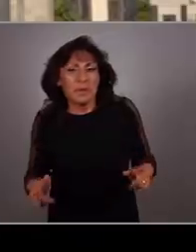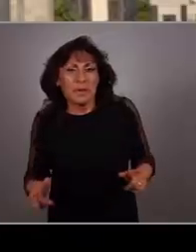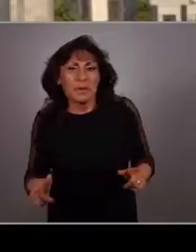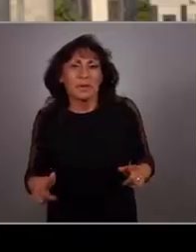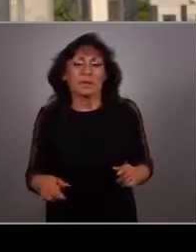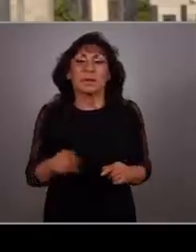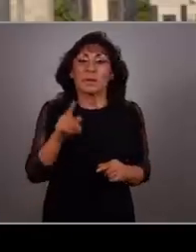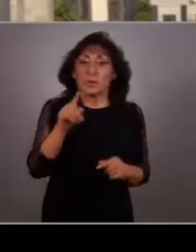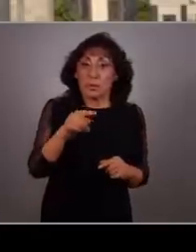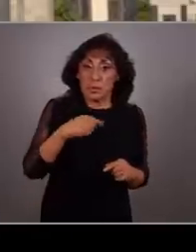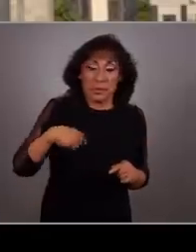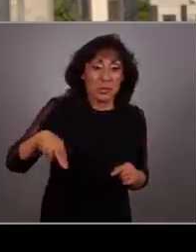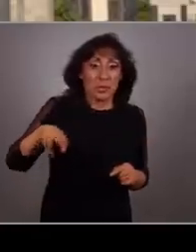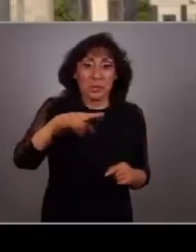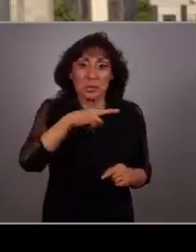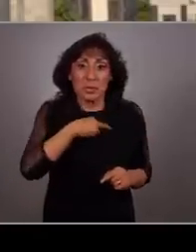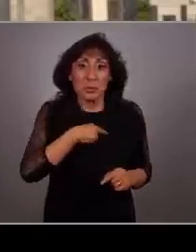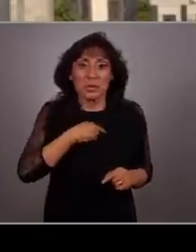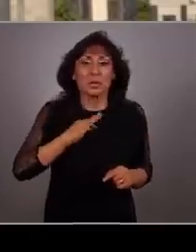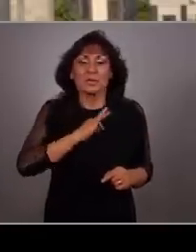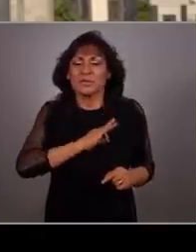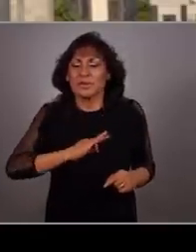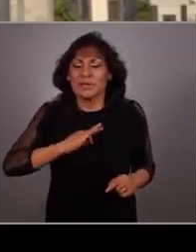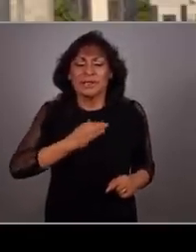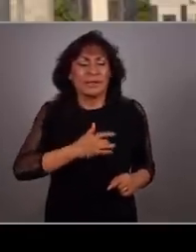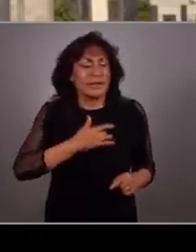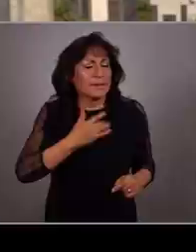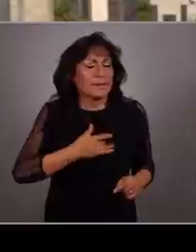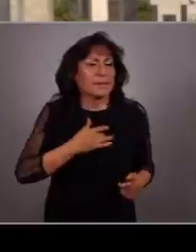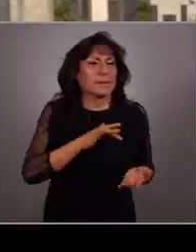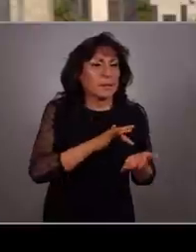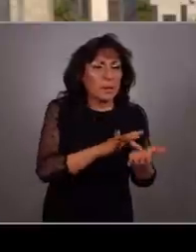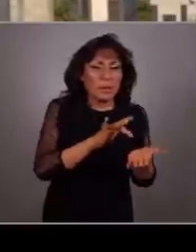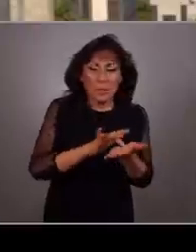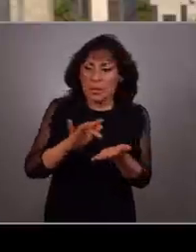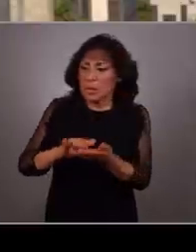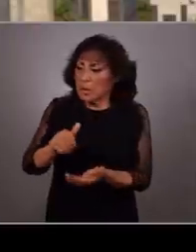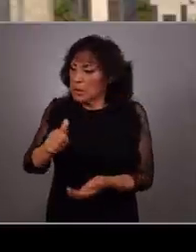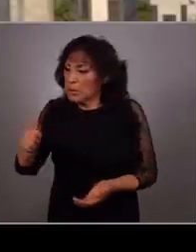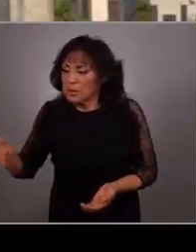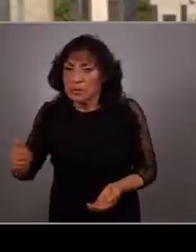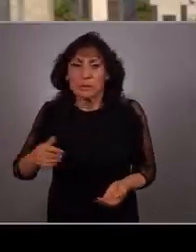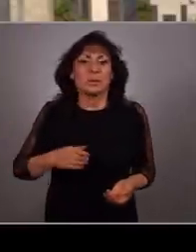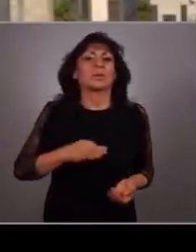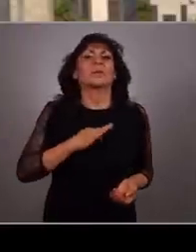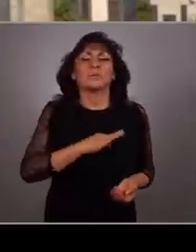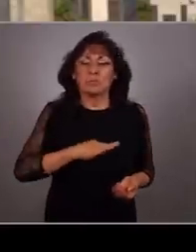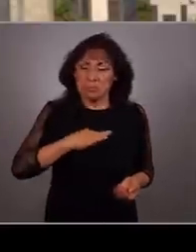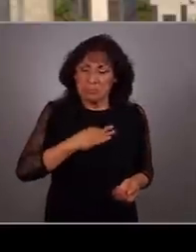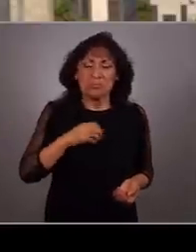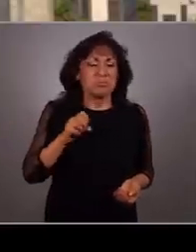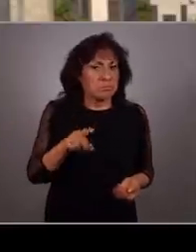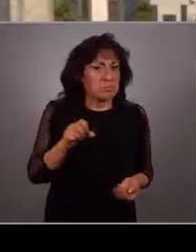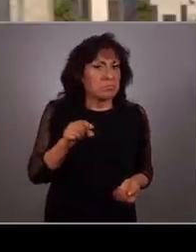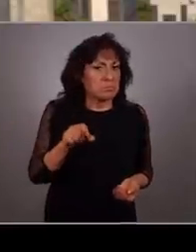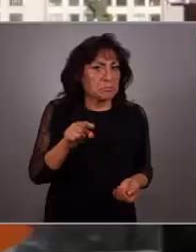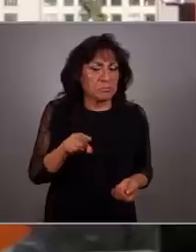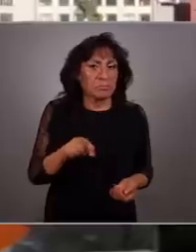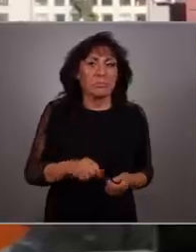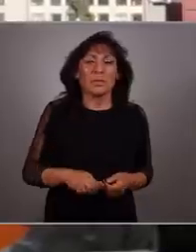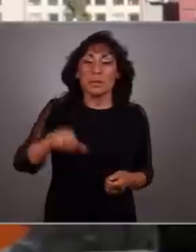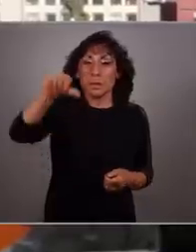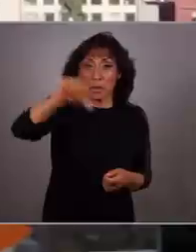libertad es que tengamos la posibilidad de ser felices y de contribuir a la felicidad de las demás personas.